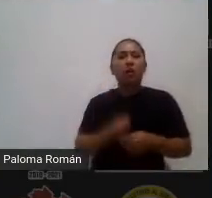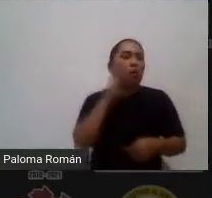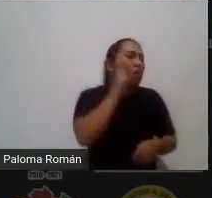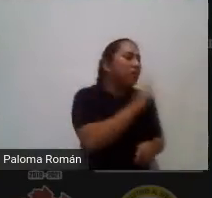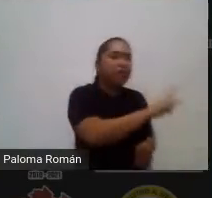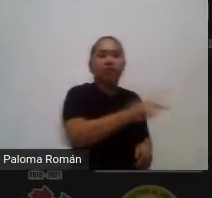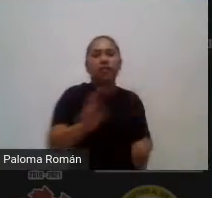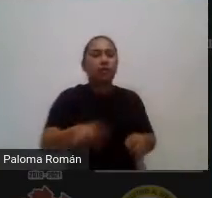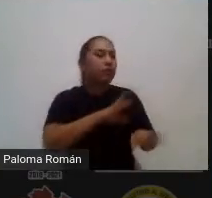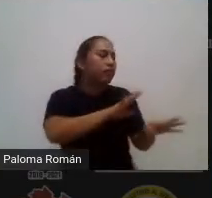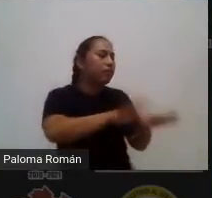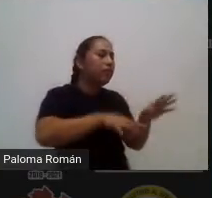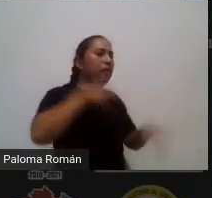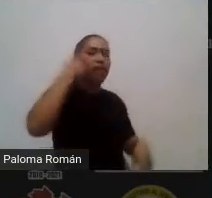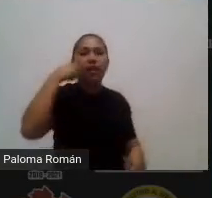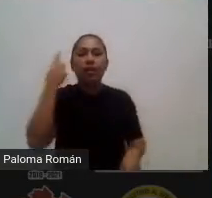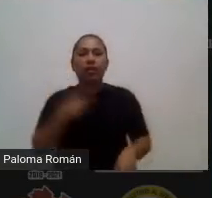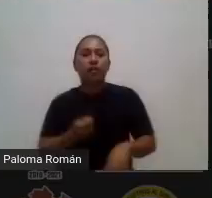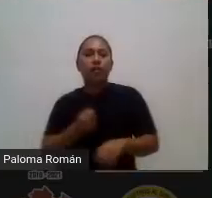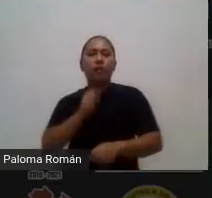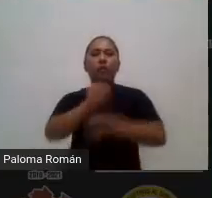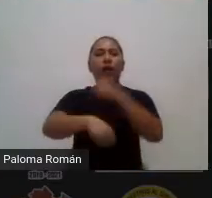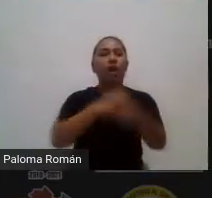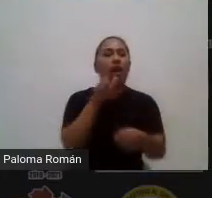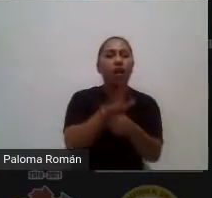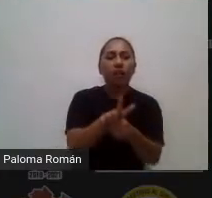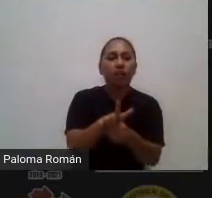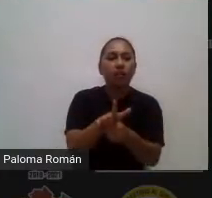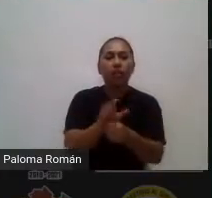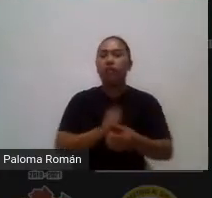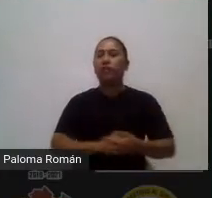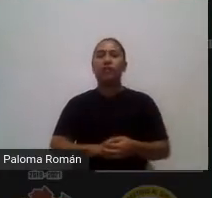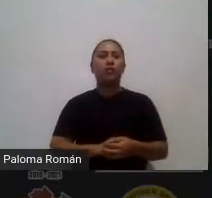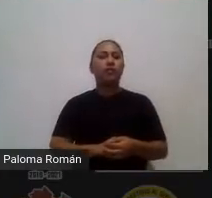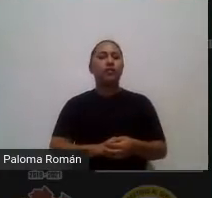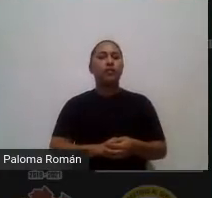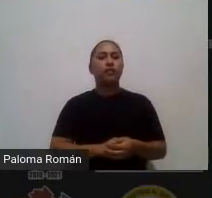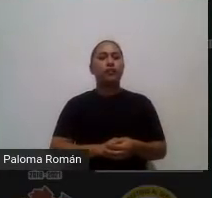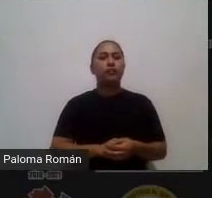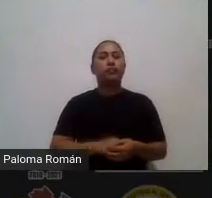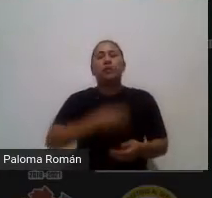mascotas para su adopción les estoy hablando de experiencias ya documentadas bueno